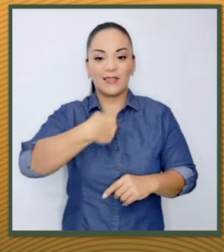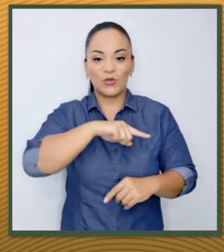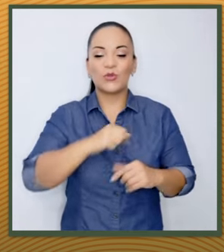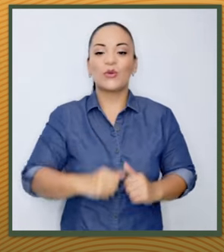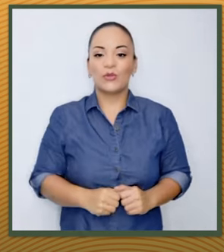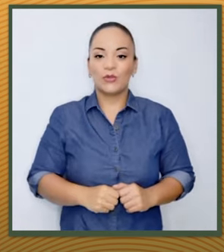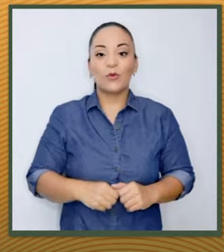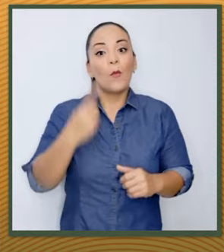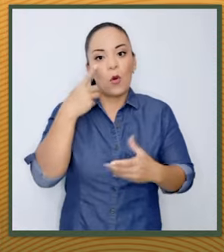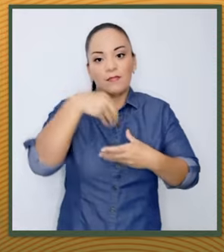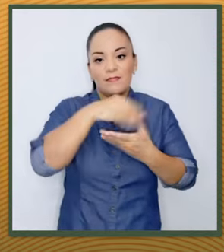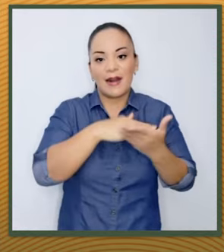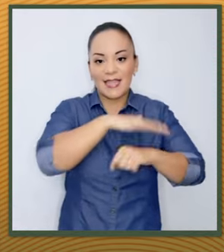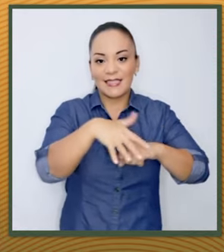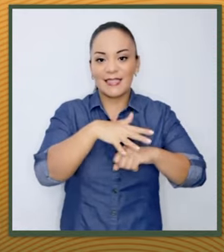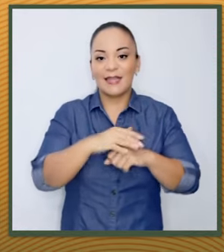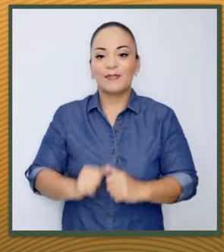que no por pertenecer a una isla.